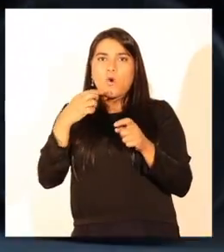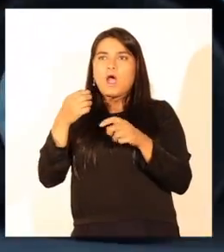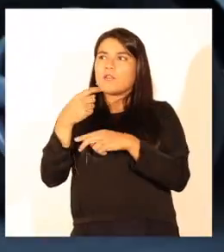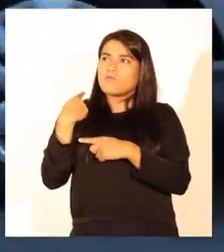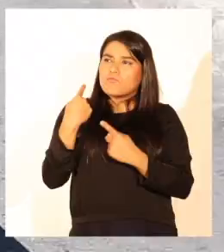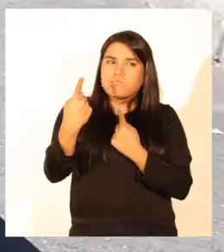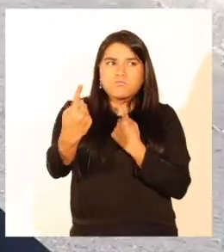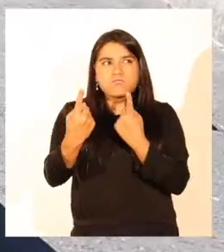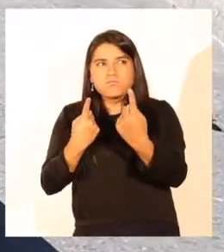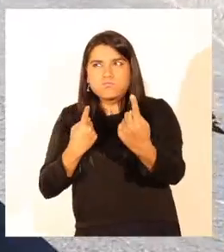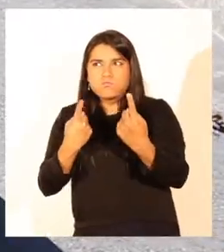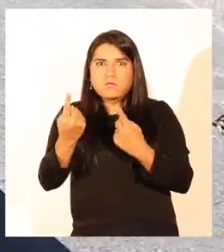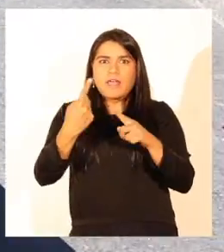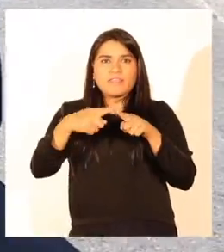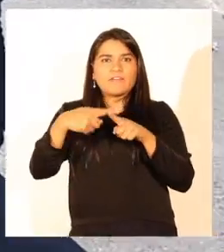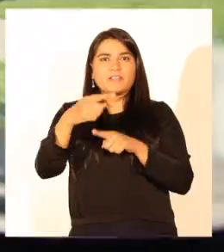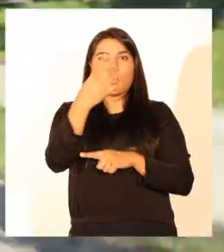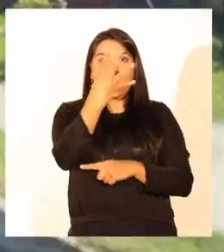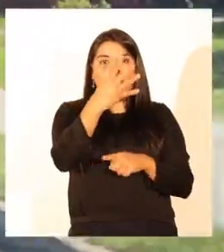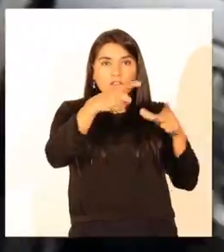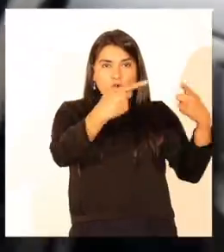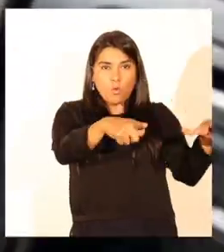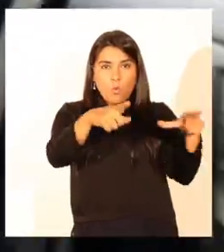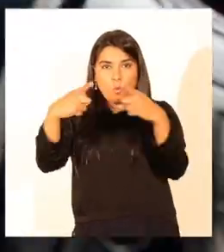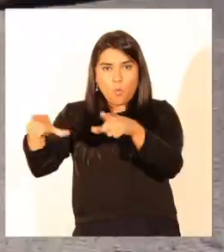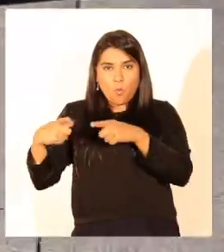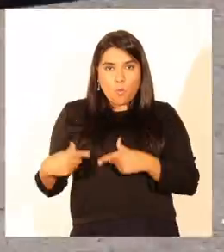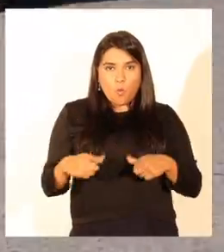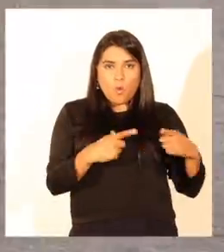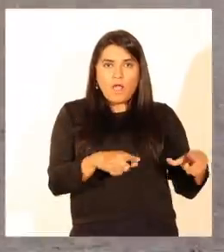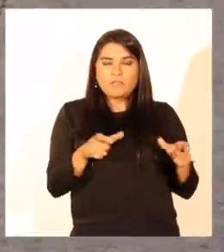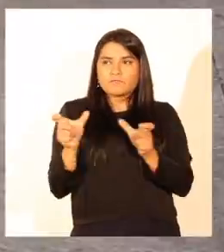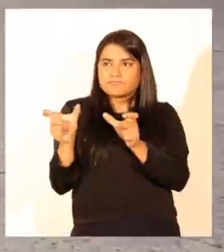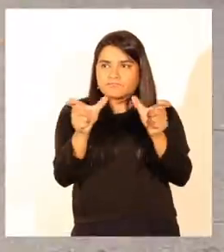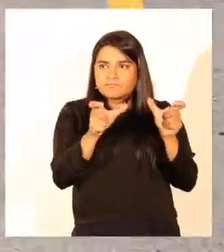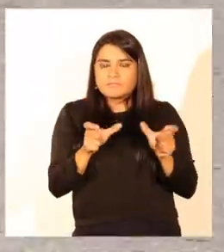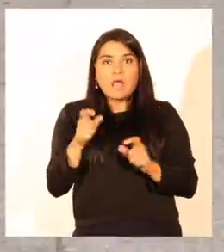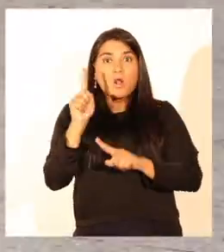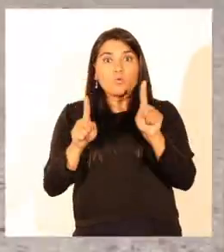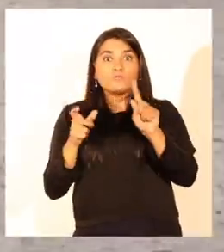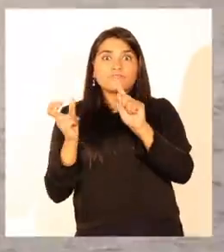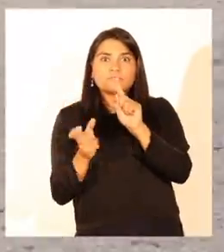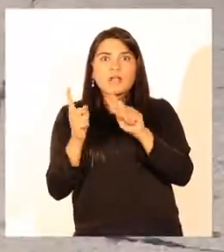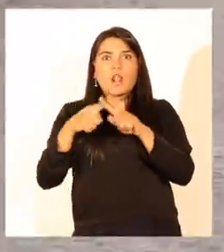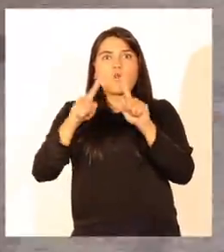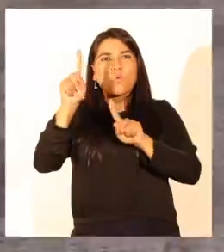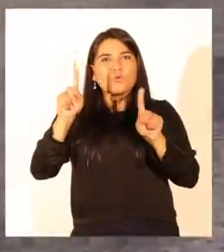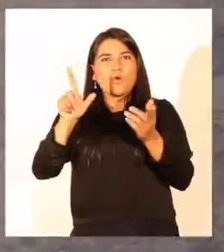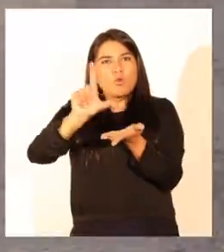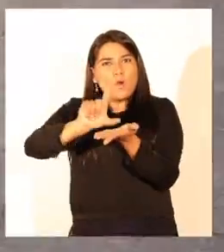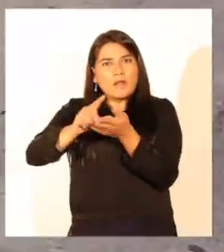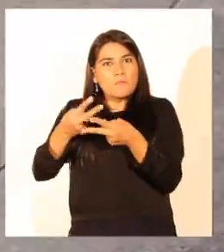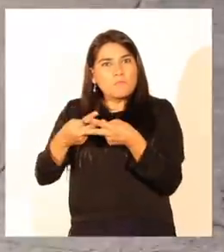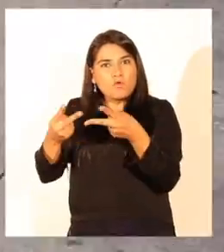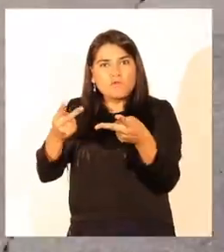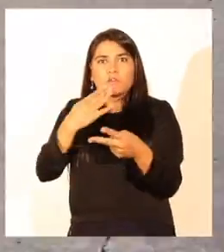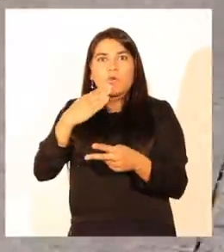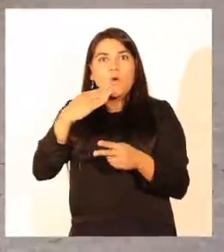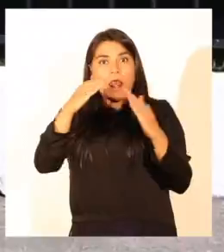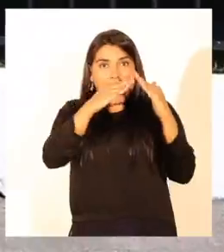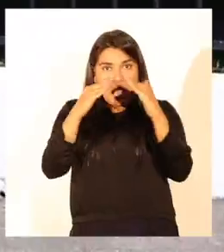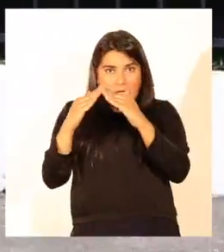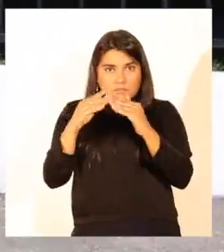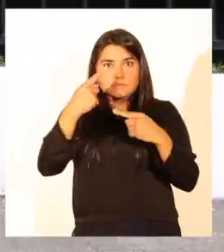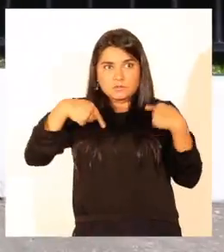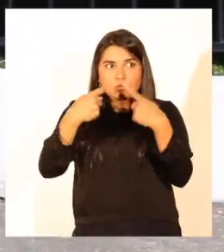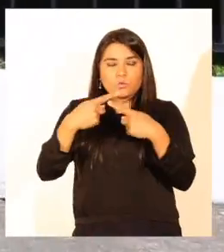un patrullaje permanente en los 4 cuadrantes ha significado la prevención de delitos, sobre todo en los espacios públicos y